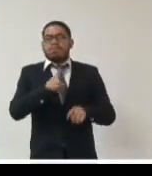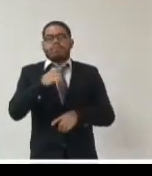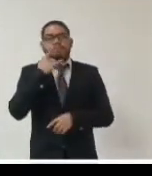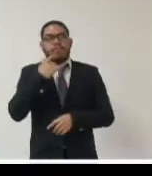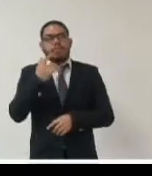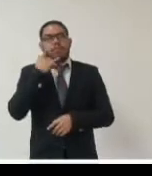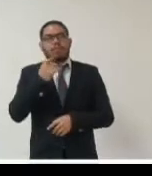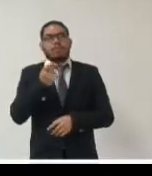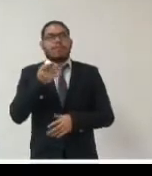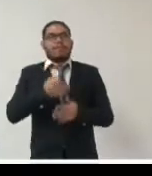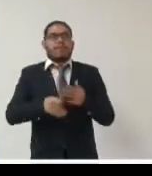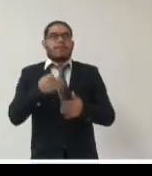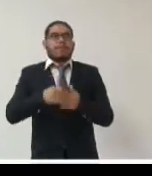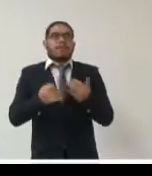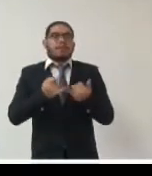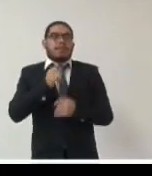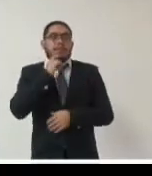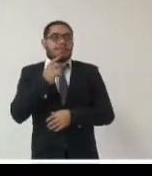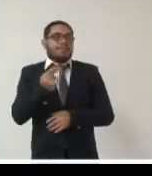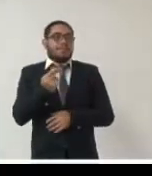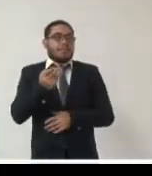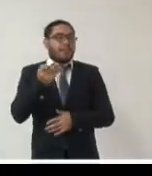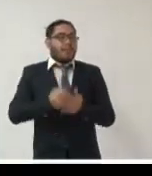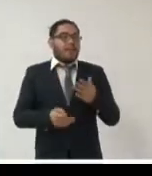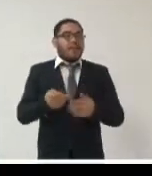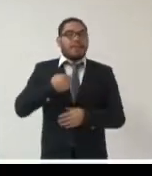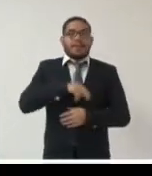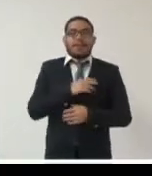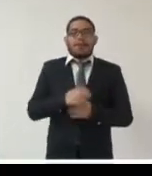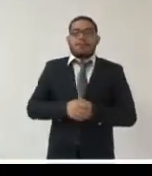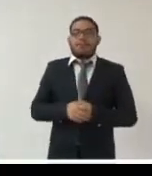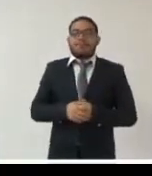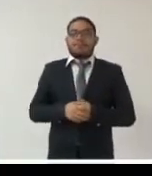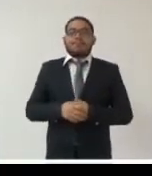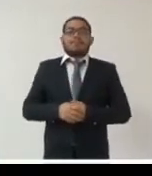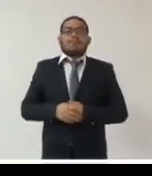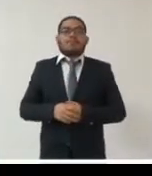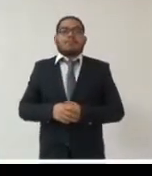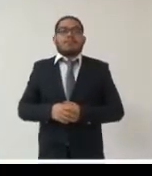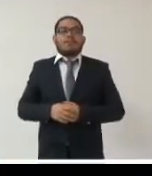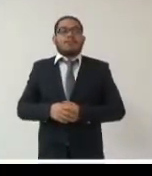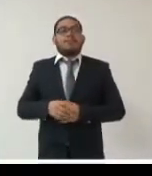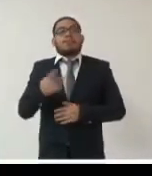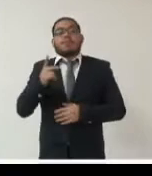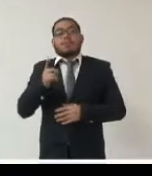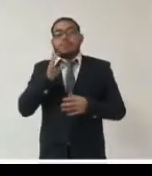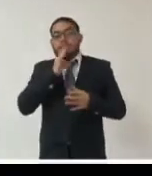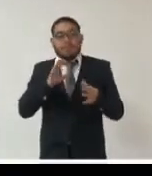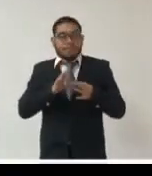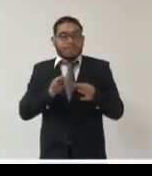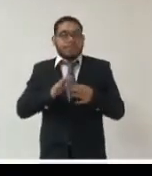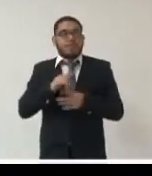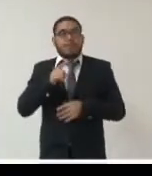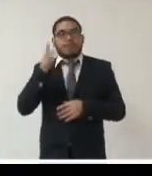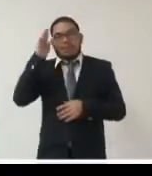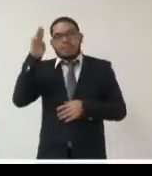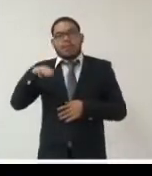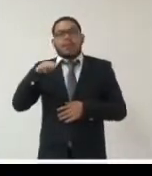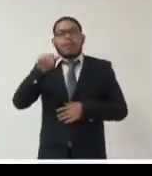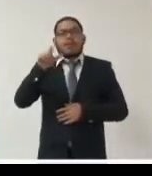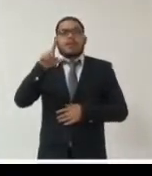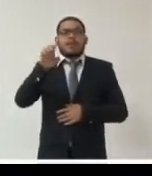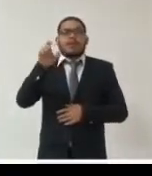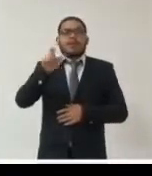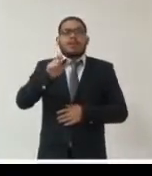que tenemos que poner en marcha pero tal como lo mencionó el maestro Alexander